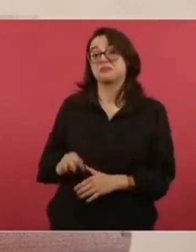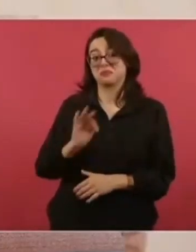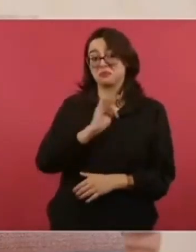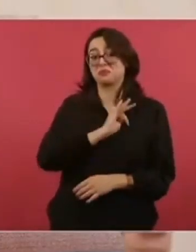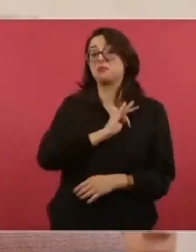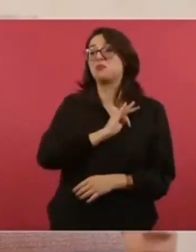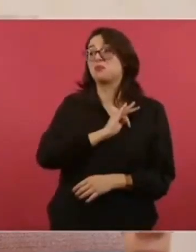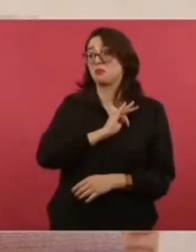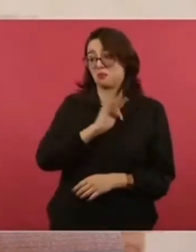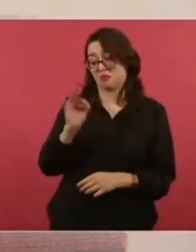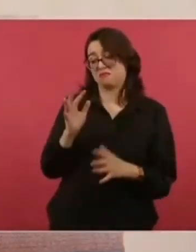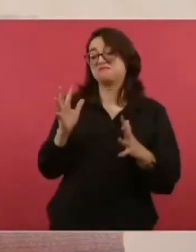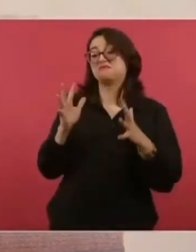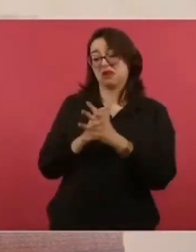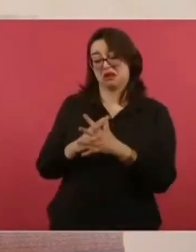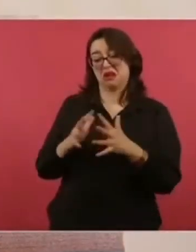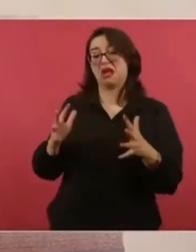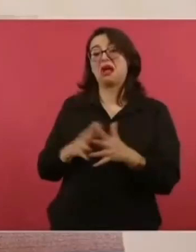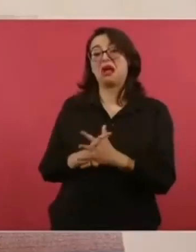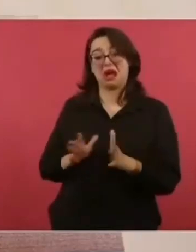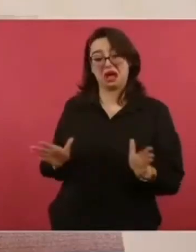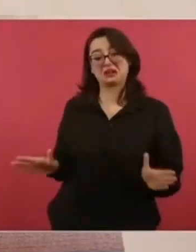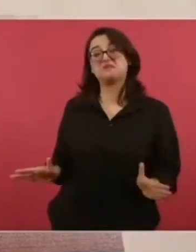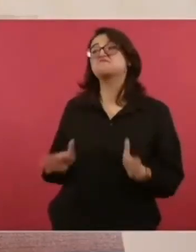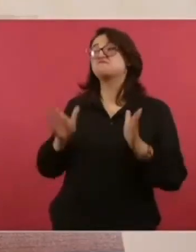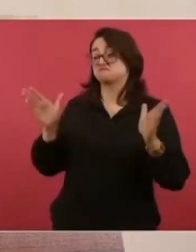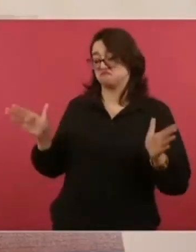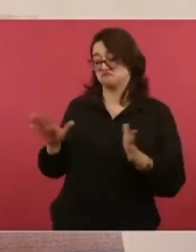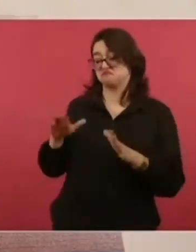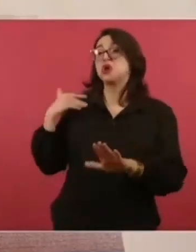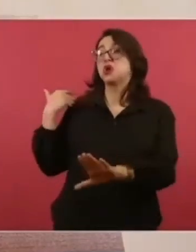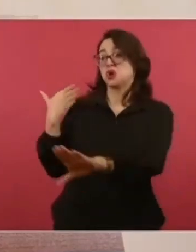se había tomado en Chile en el 73. O sea, el golpe de Estado.